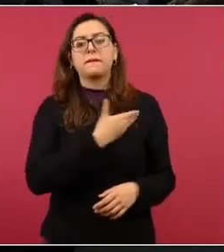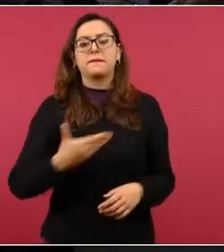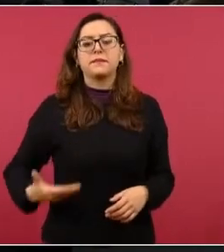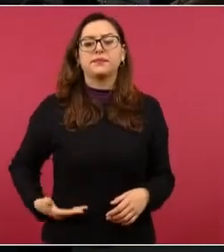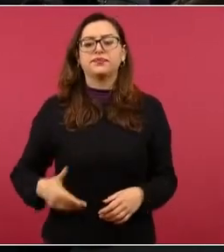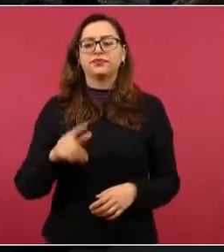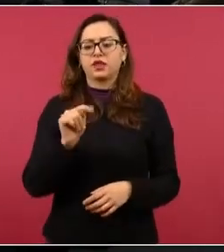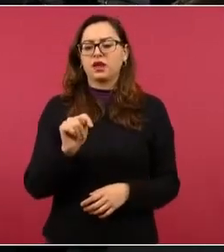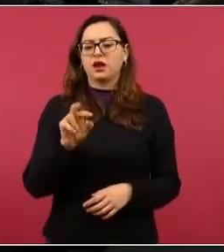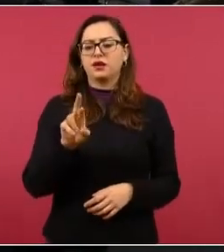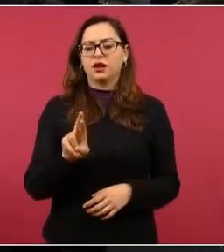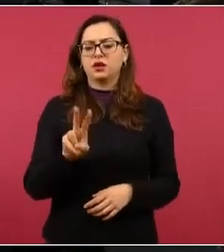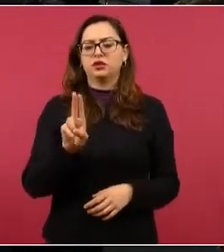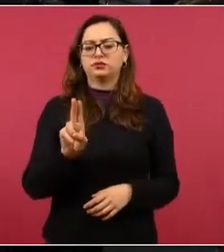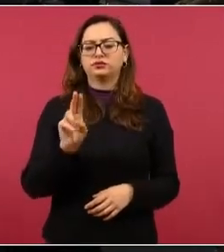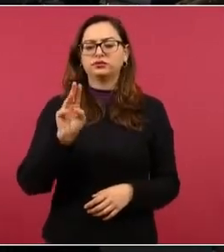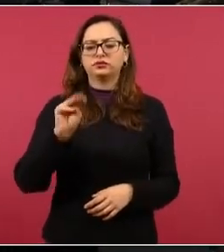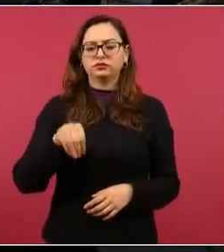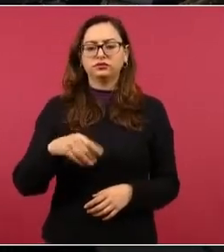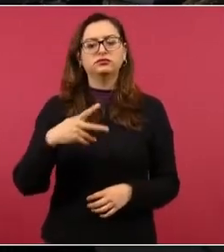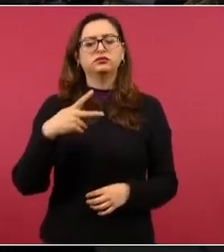porque en su momento